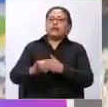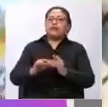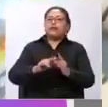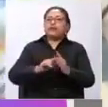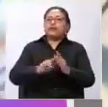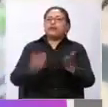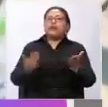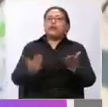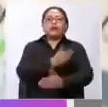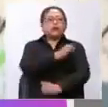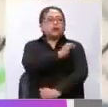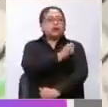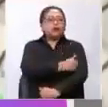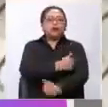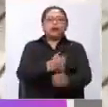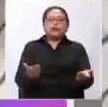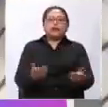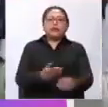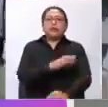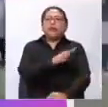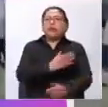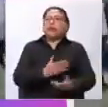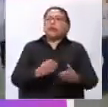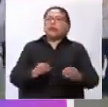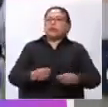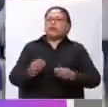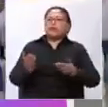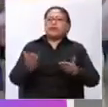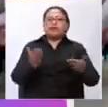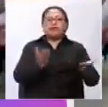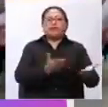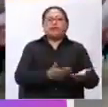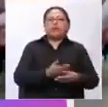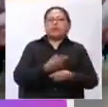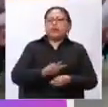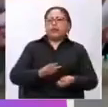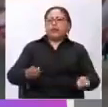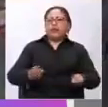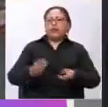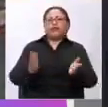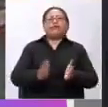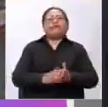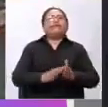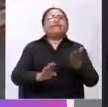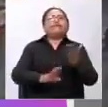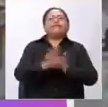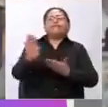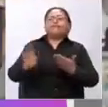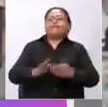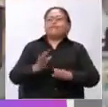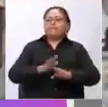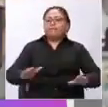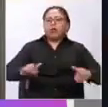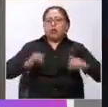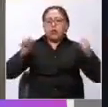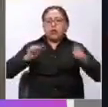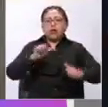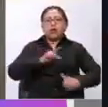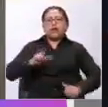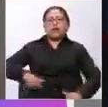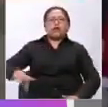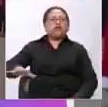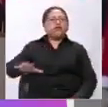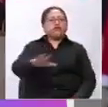nuevas autoridades con el fortalecimiento de la dotación de cajas de herramientas para las defensorías de la niñez y adolescencia. Es decir,